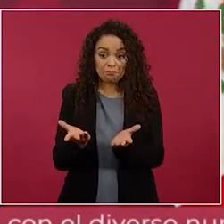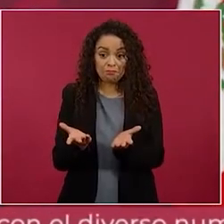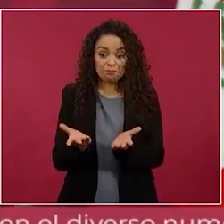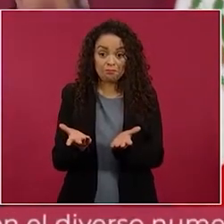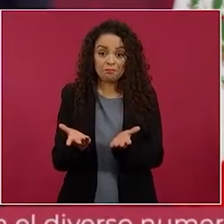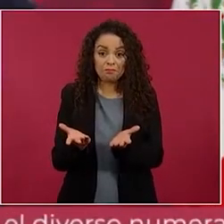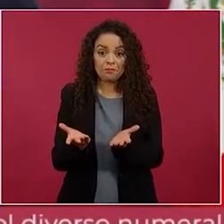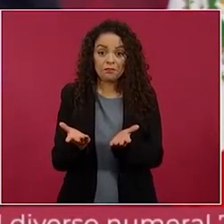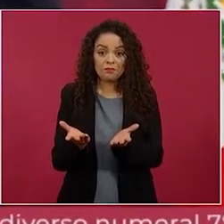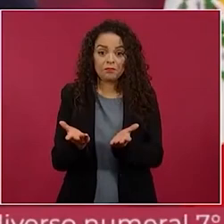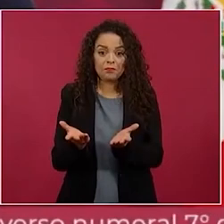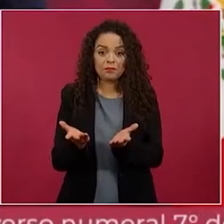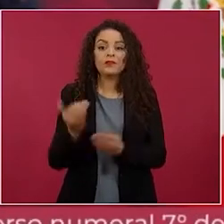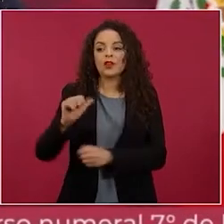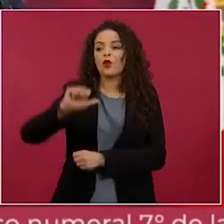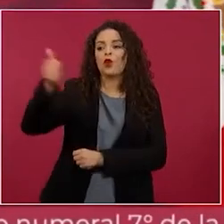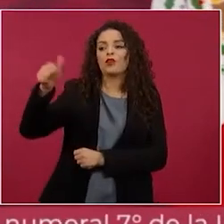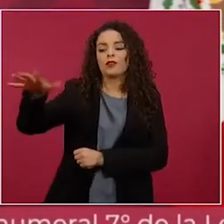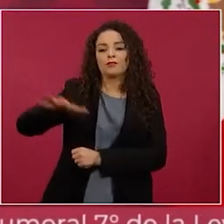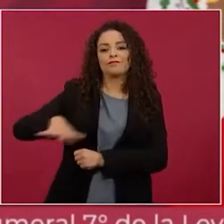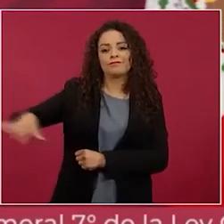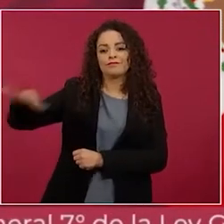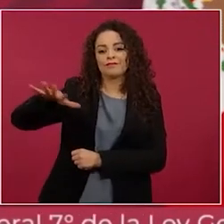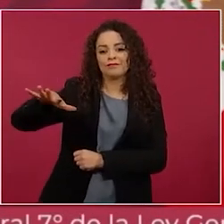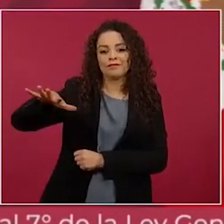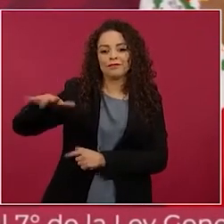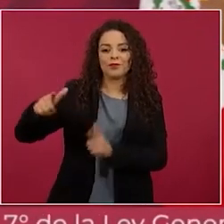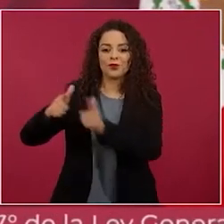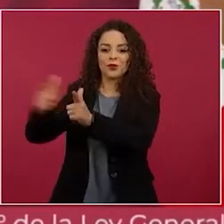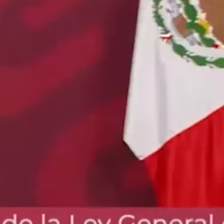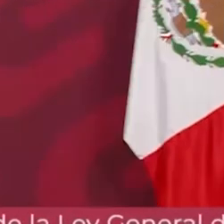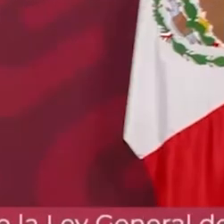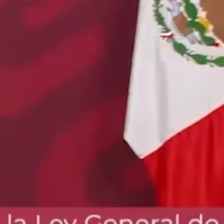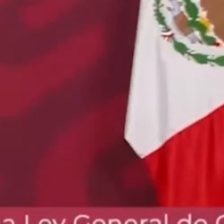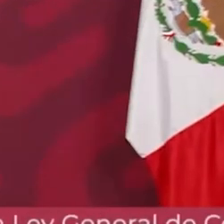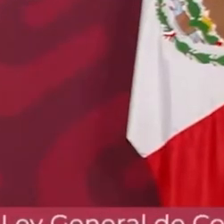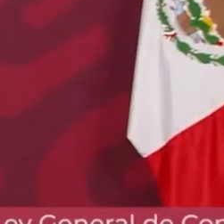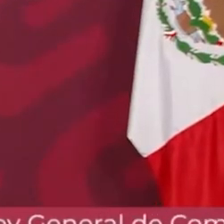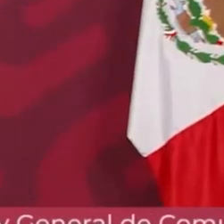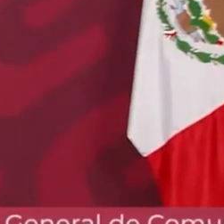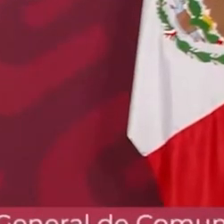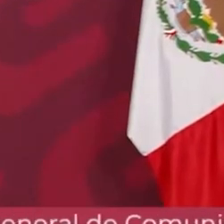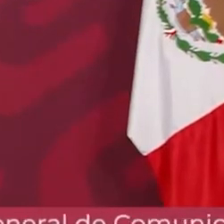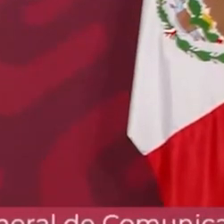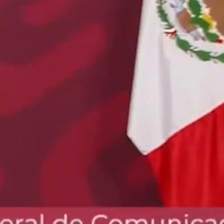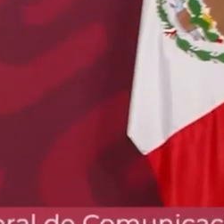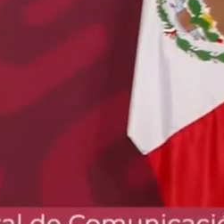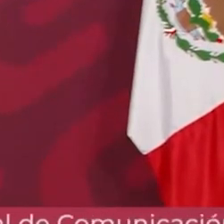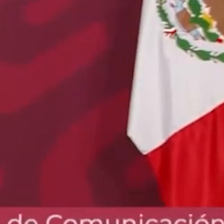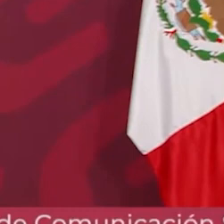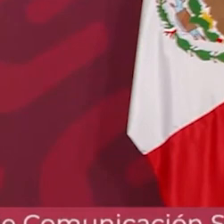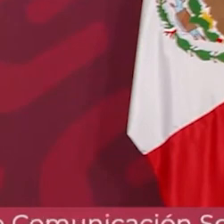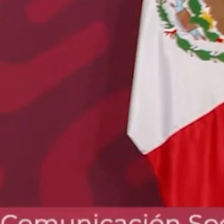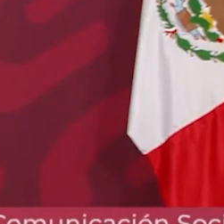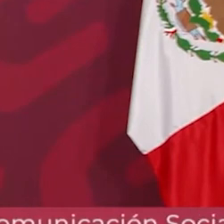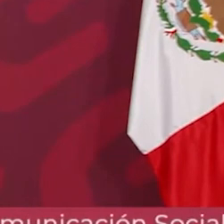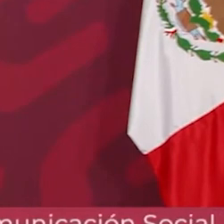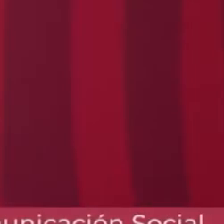y el bloque ¿no? de los que se sentían dueños de México